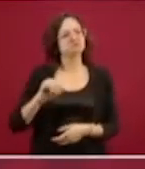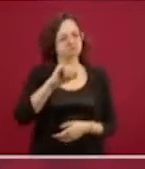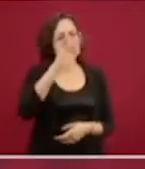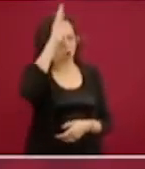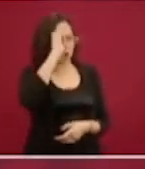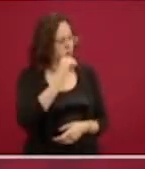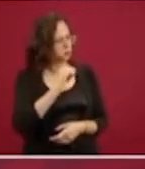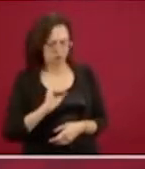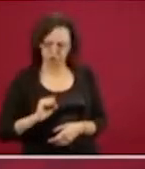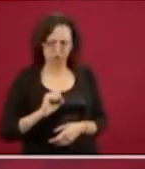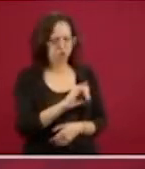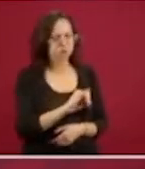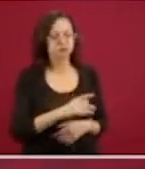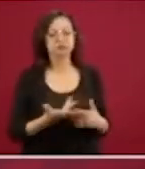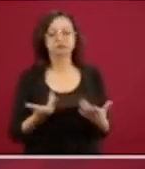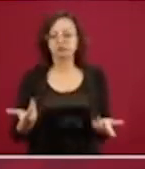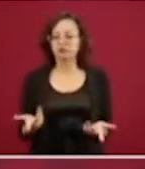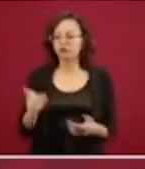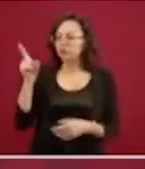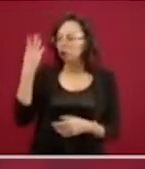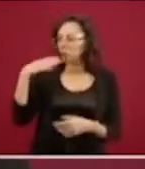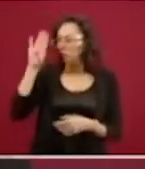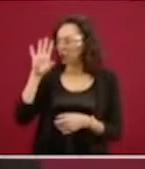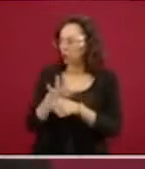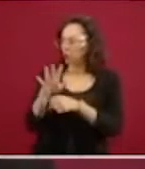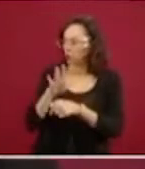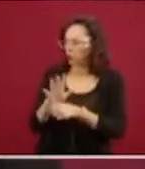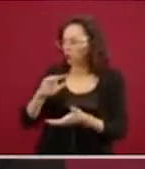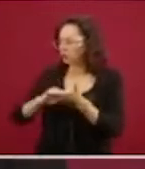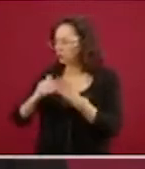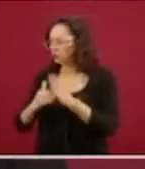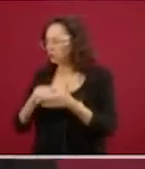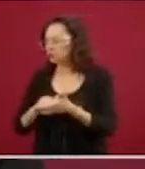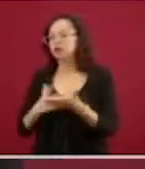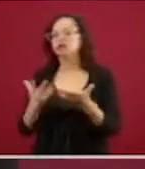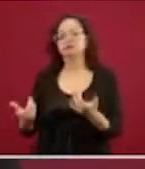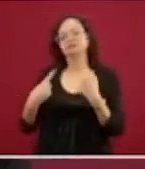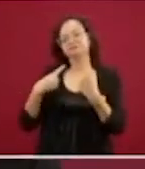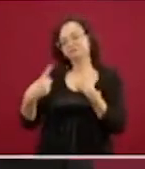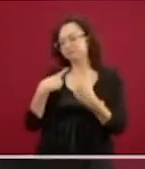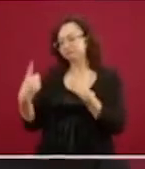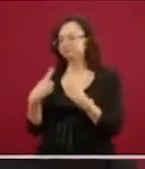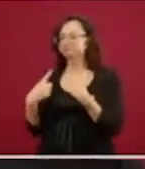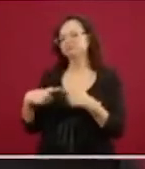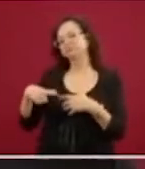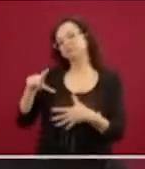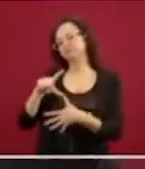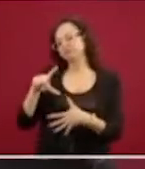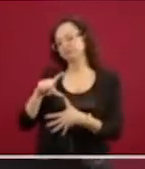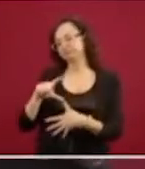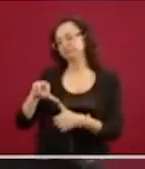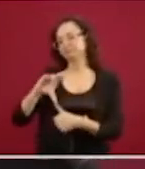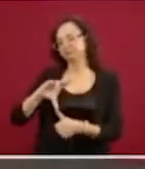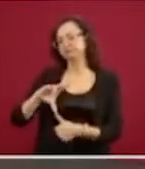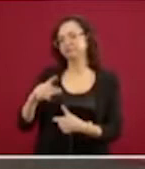Es decir, ¿cuál es la estrategia que están siguiendo ellos? Como lo hemos hecho con todos los países de América Latina y de Caribe. Entonces, estamos en un